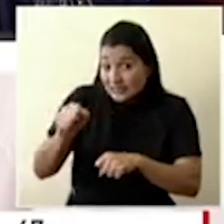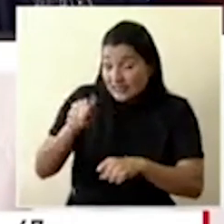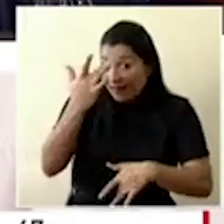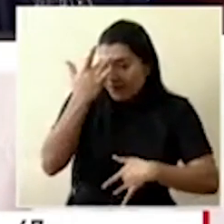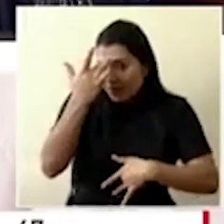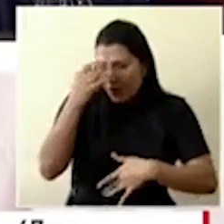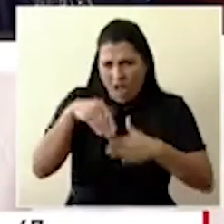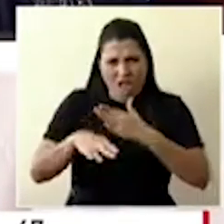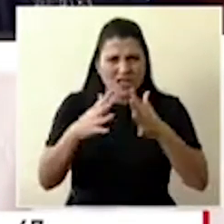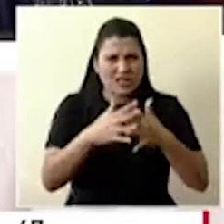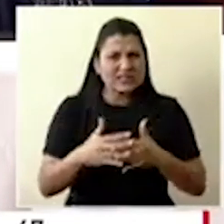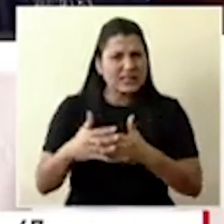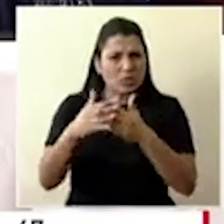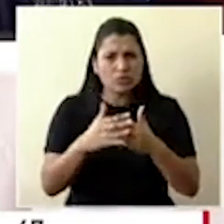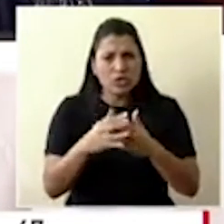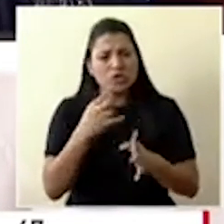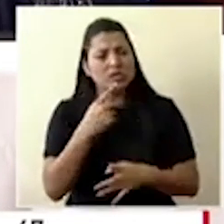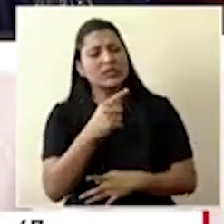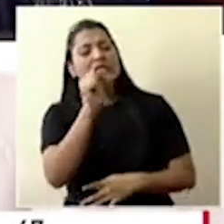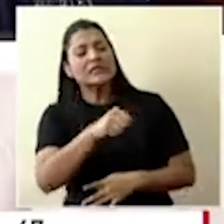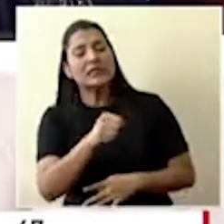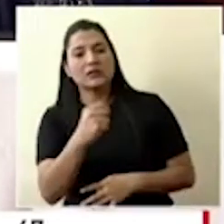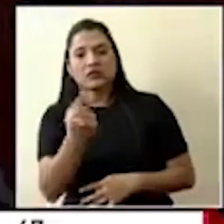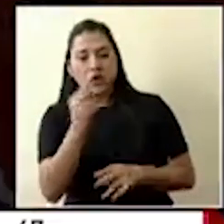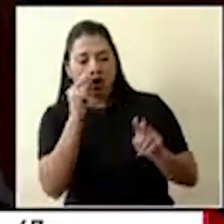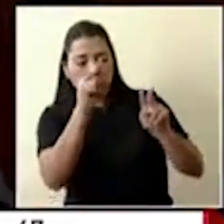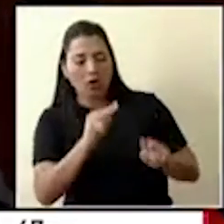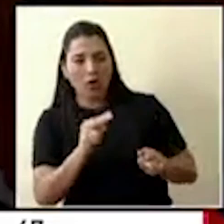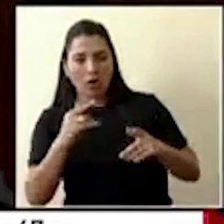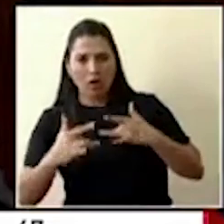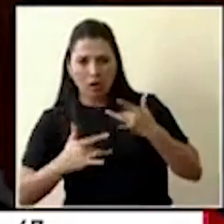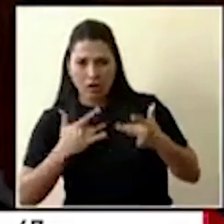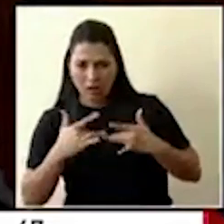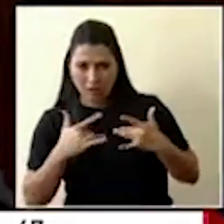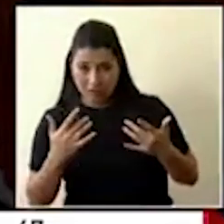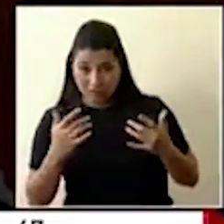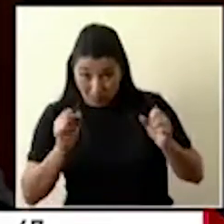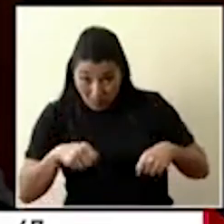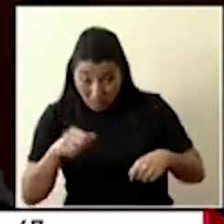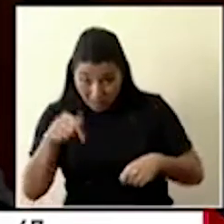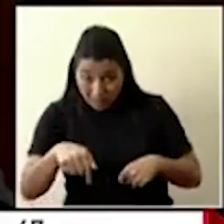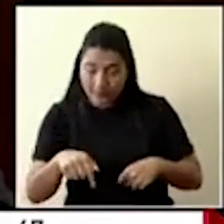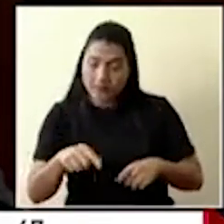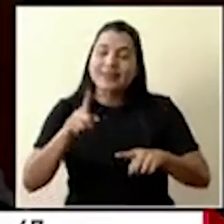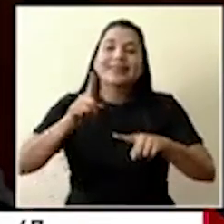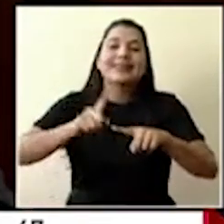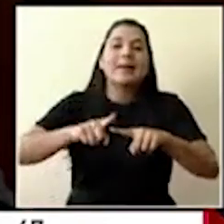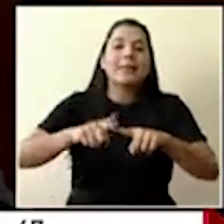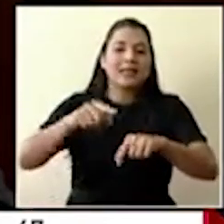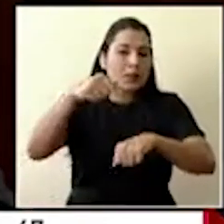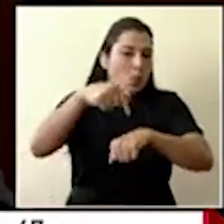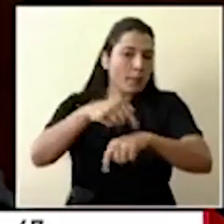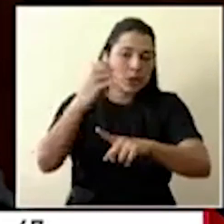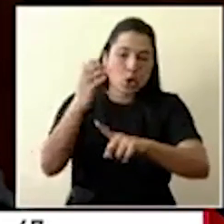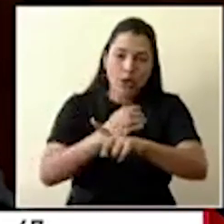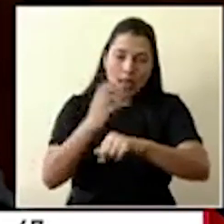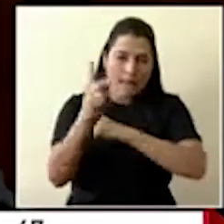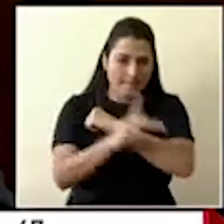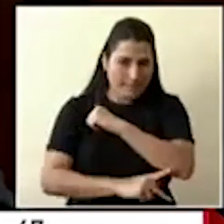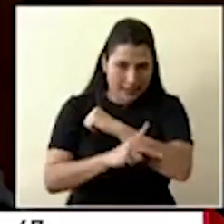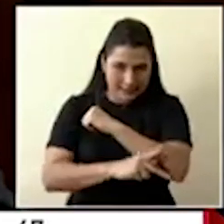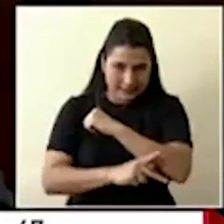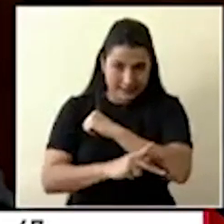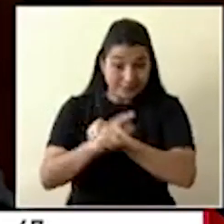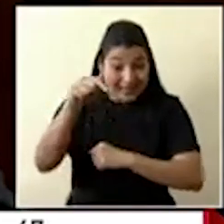únicamente a partir de los síntomas. Eso depende de la fase en que estemos. En este momento que no ha sido evidenciada la